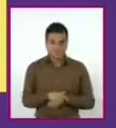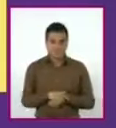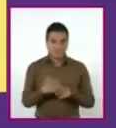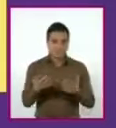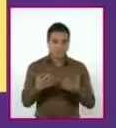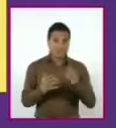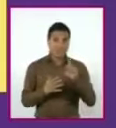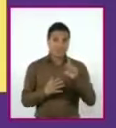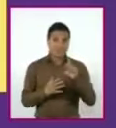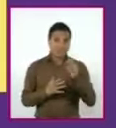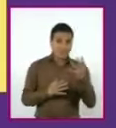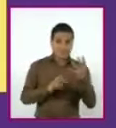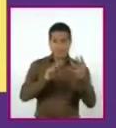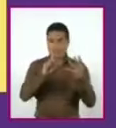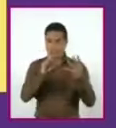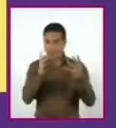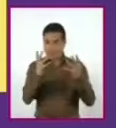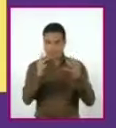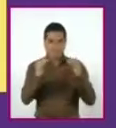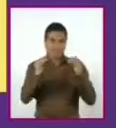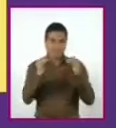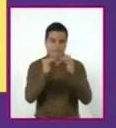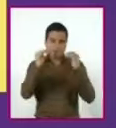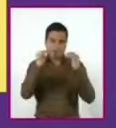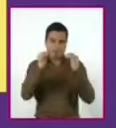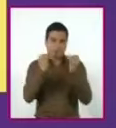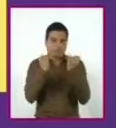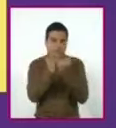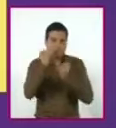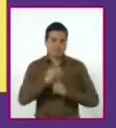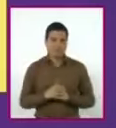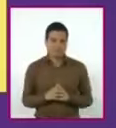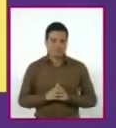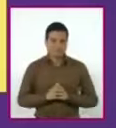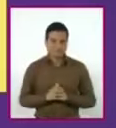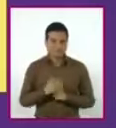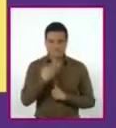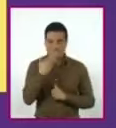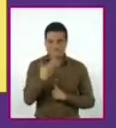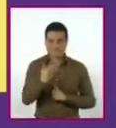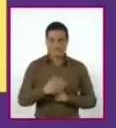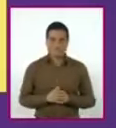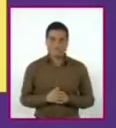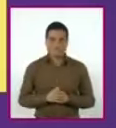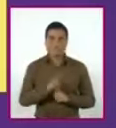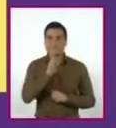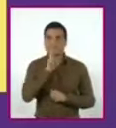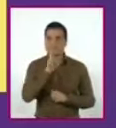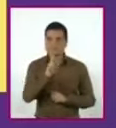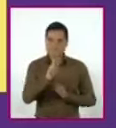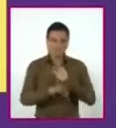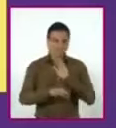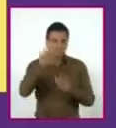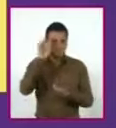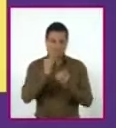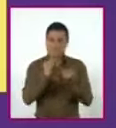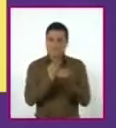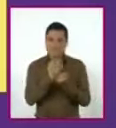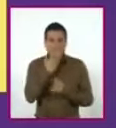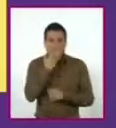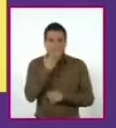se cumple o satisface nuestro valor de x2 igual a menos 4 también para nuestra ecuación